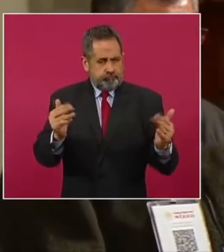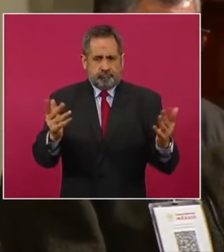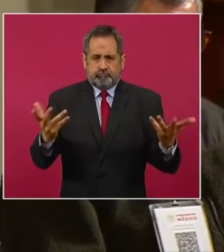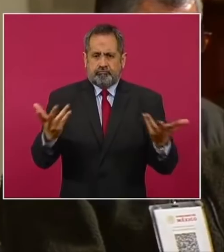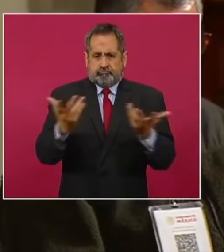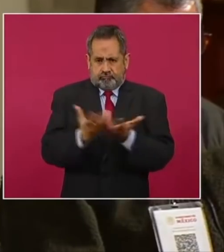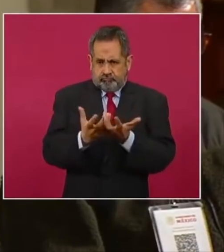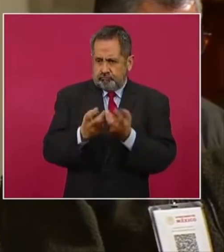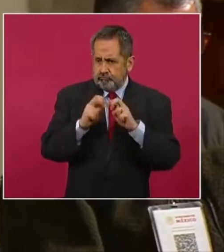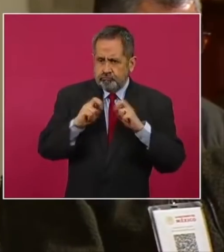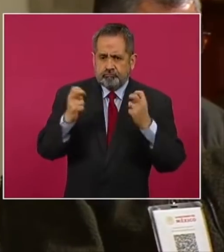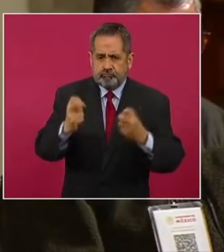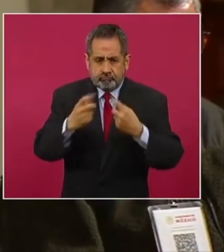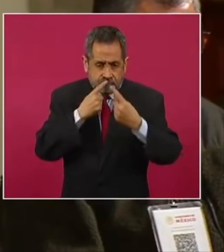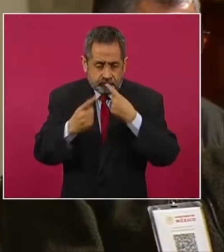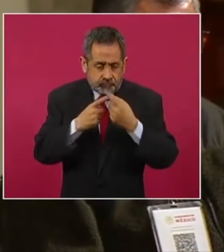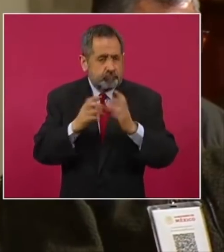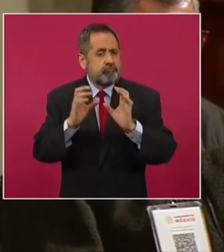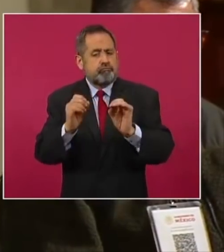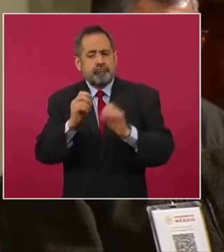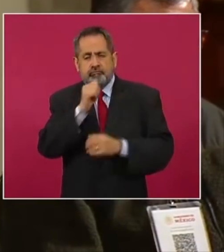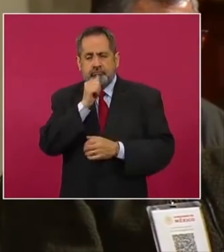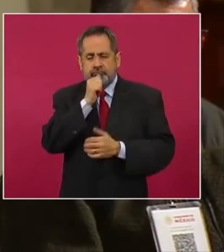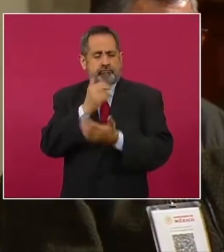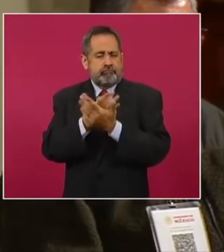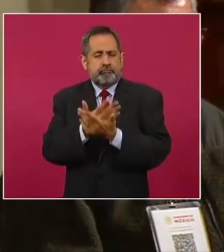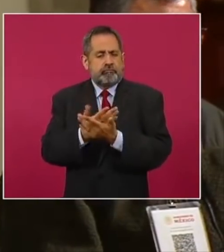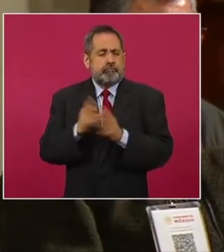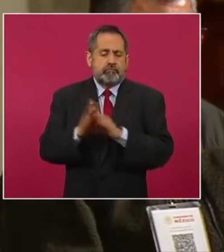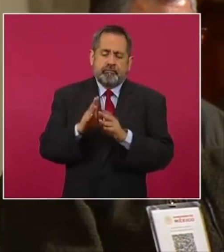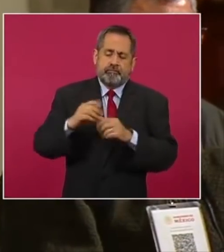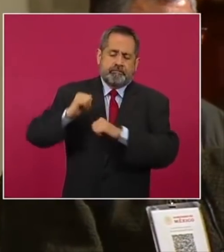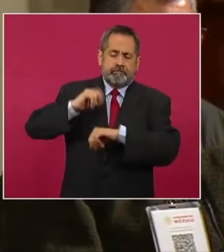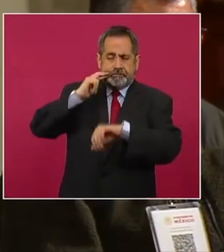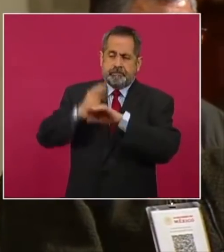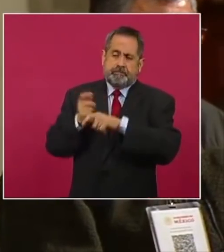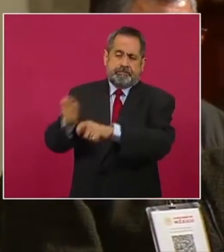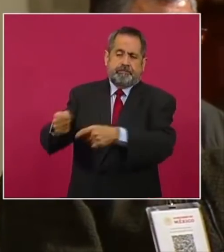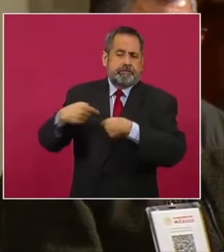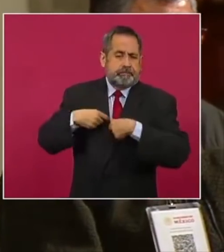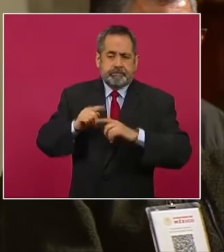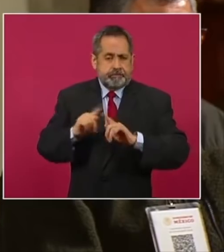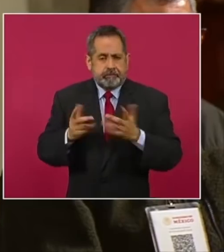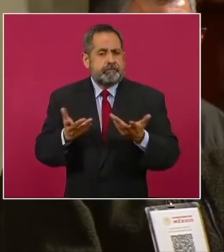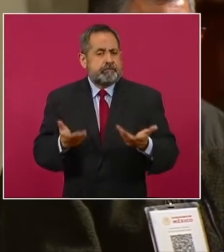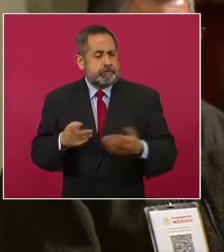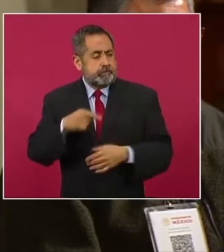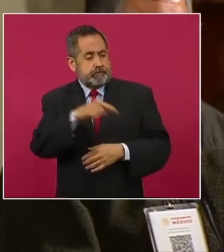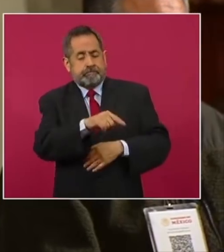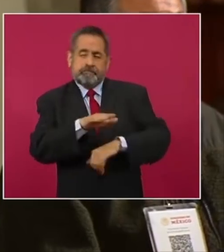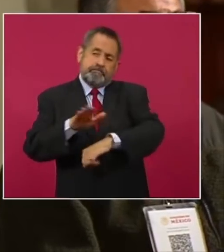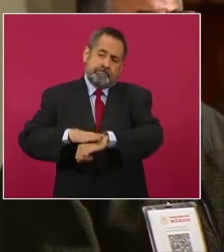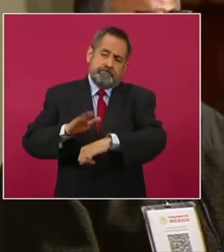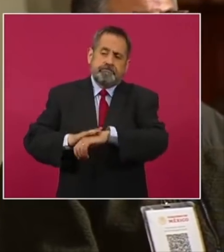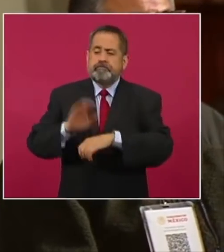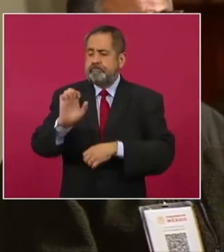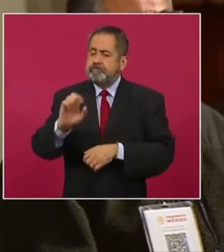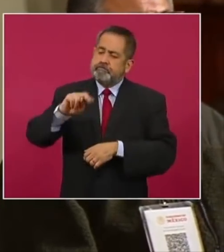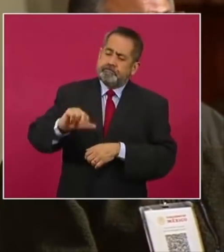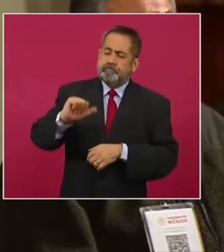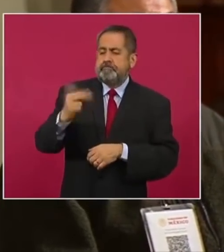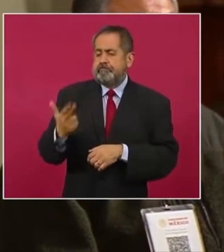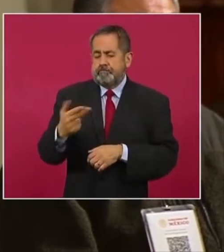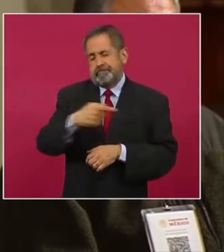definitivamente está en otro tipo de tratamiento esta petición y exigencia por parte de la Escuela Nacional, bueno,